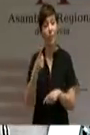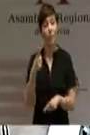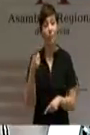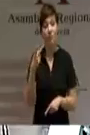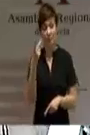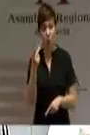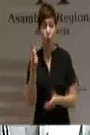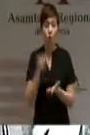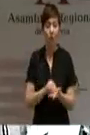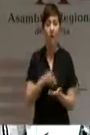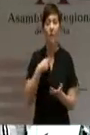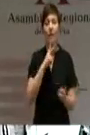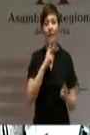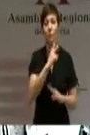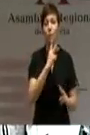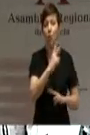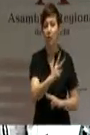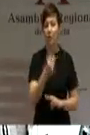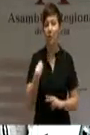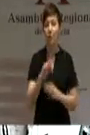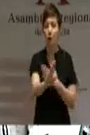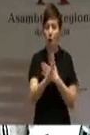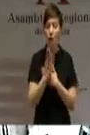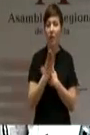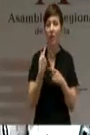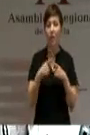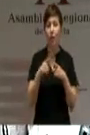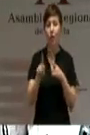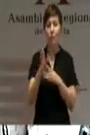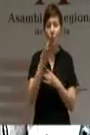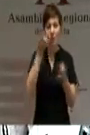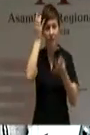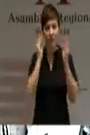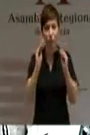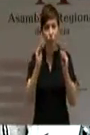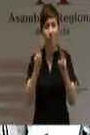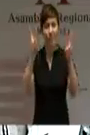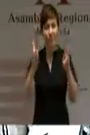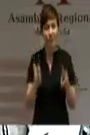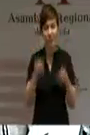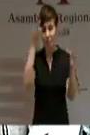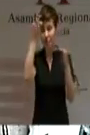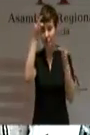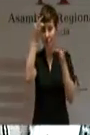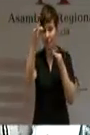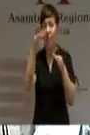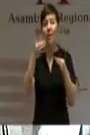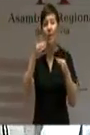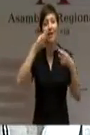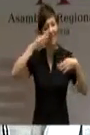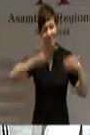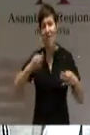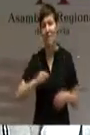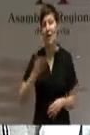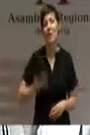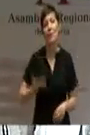en dar respuesta a aquellas ofertas que nos puede hacer de asuntos concretos en materias de verdad importantes para la